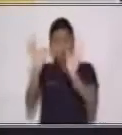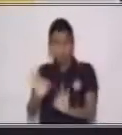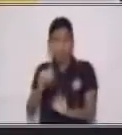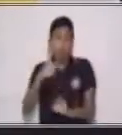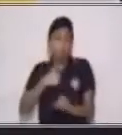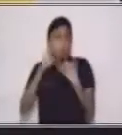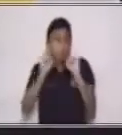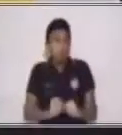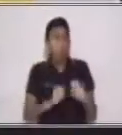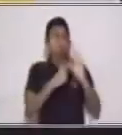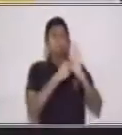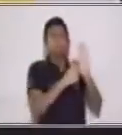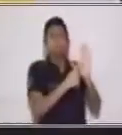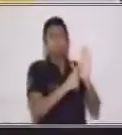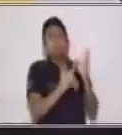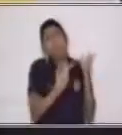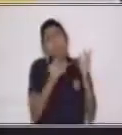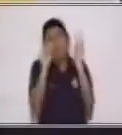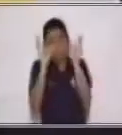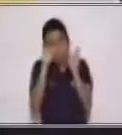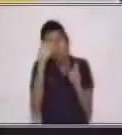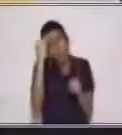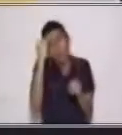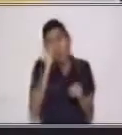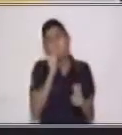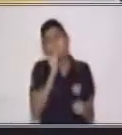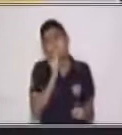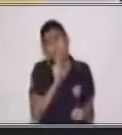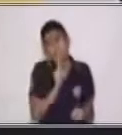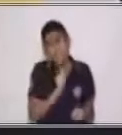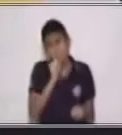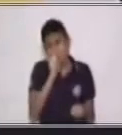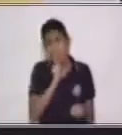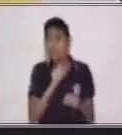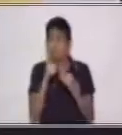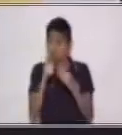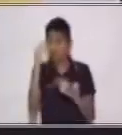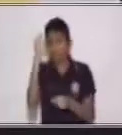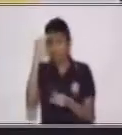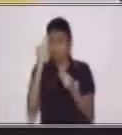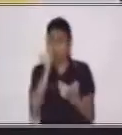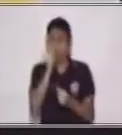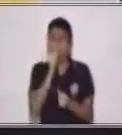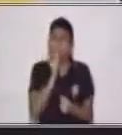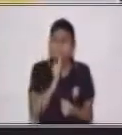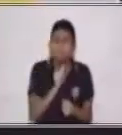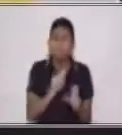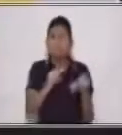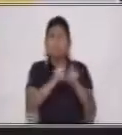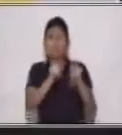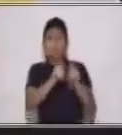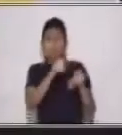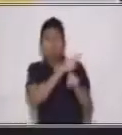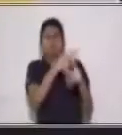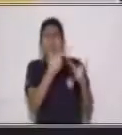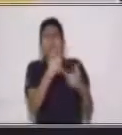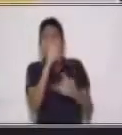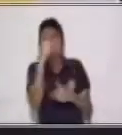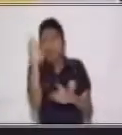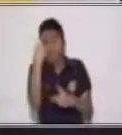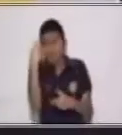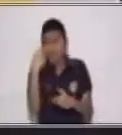amamos es teniéndoles paciencia. Sí, paciencia. También hay que apoyarlos en las cosas que ellos tengan